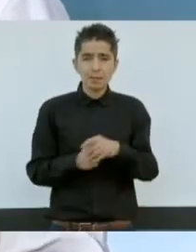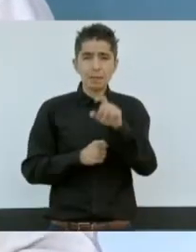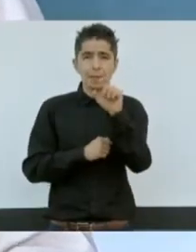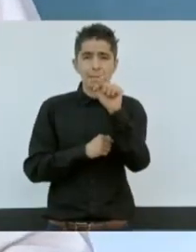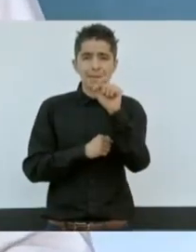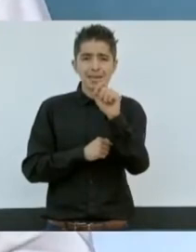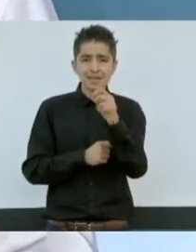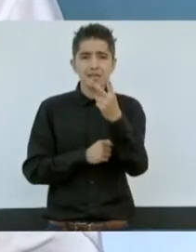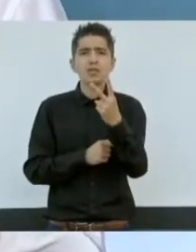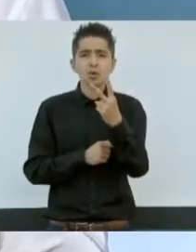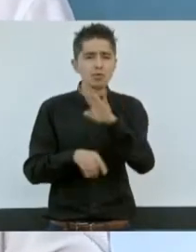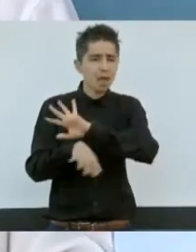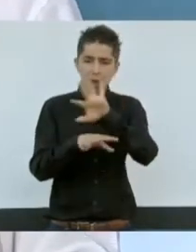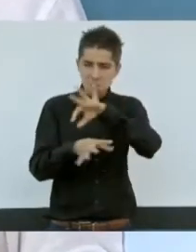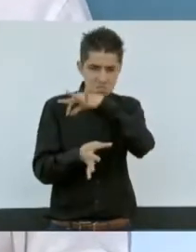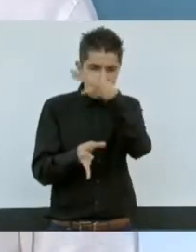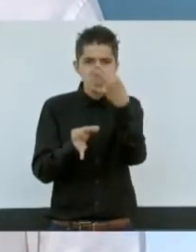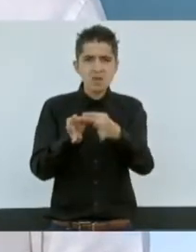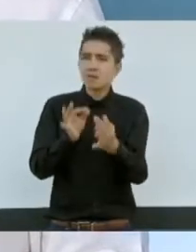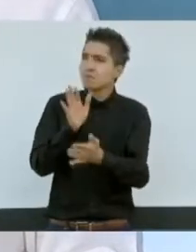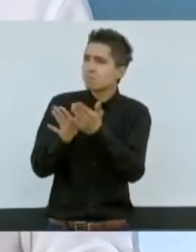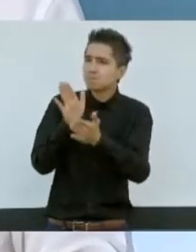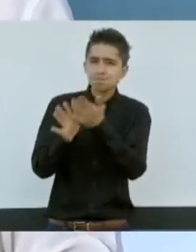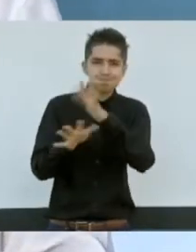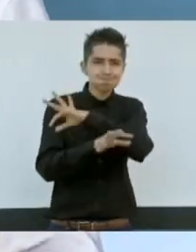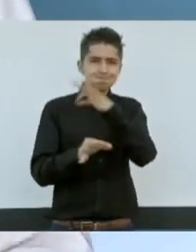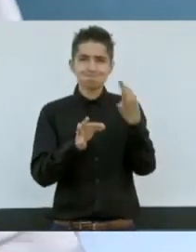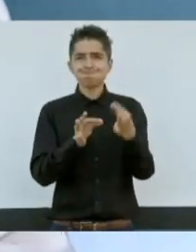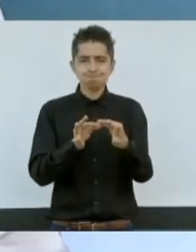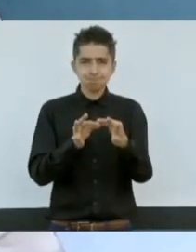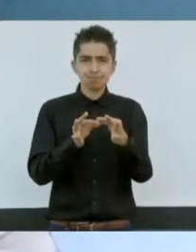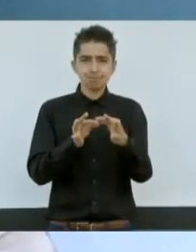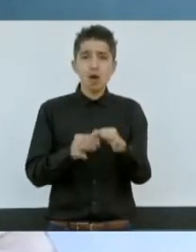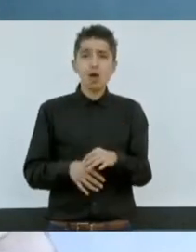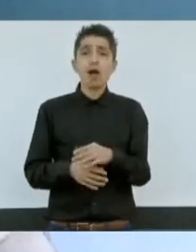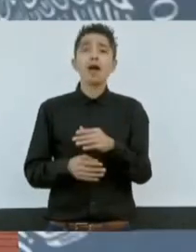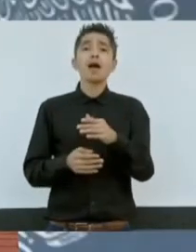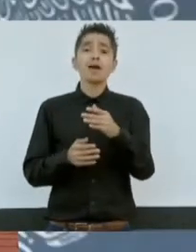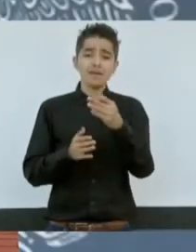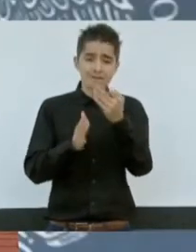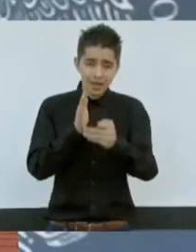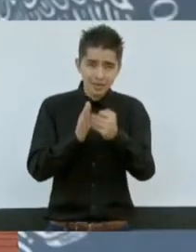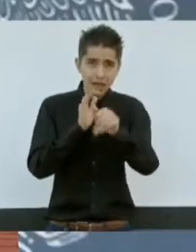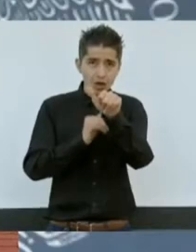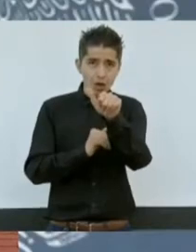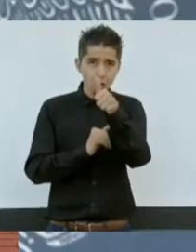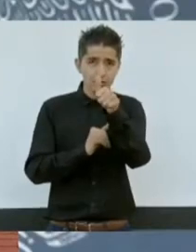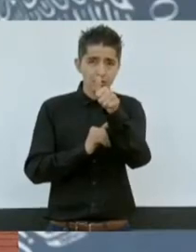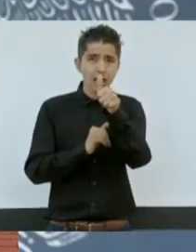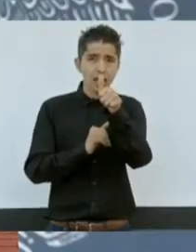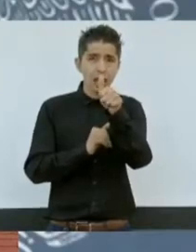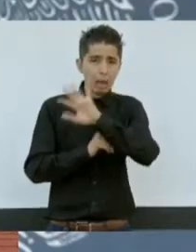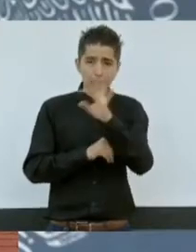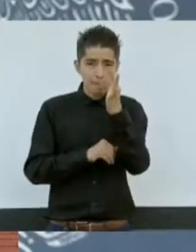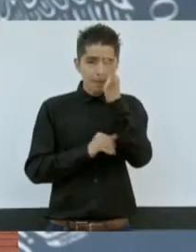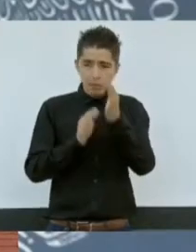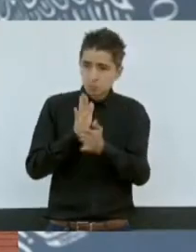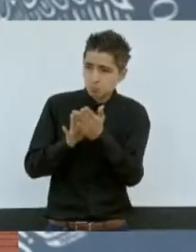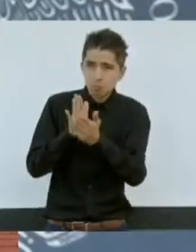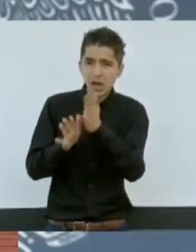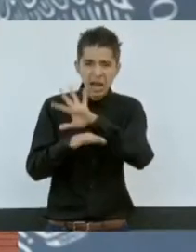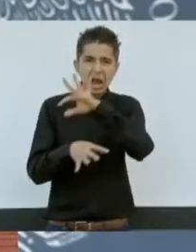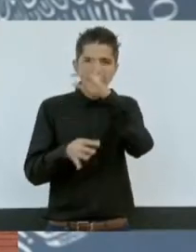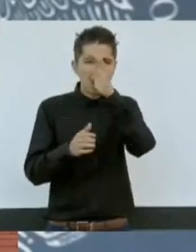Dos completamente terminados y once en proceso que se van a